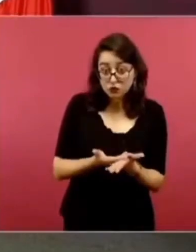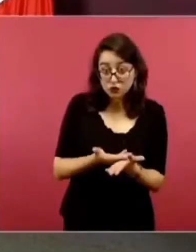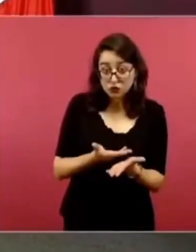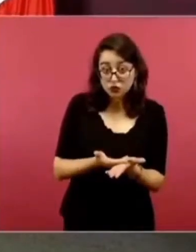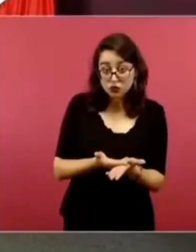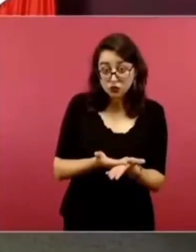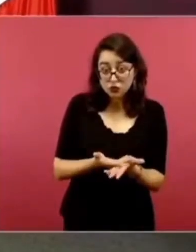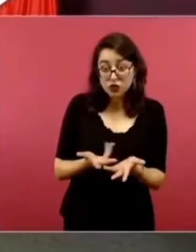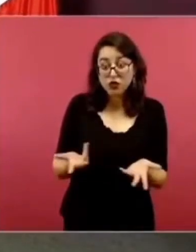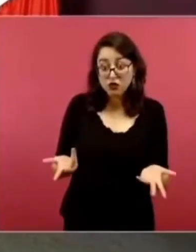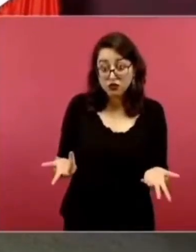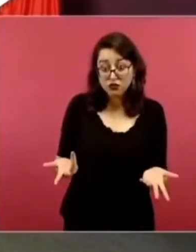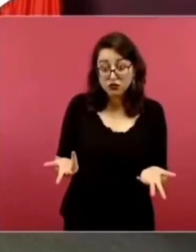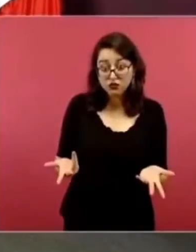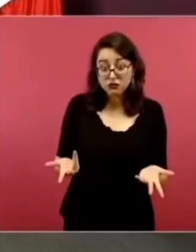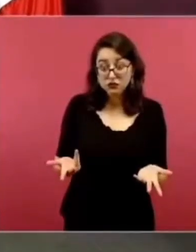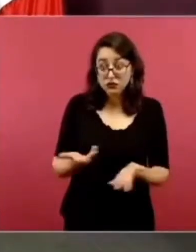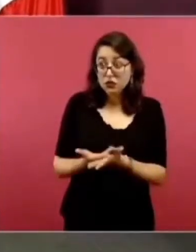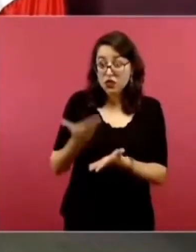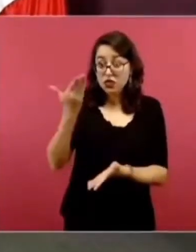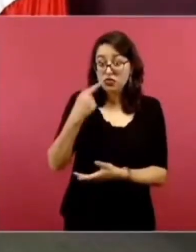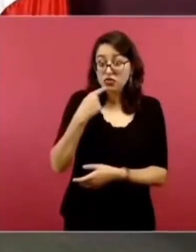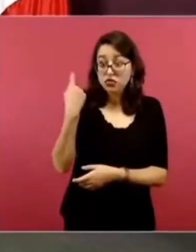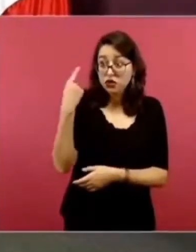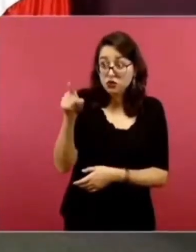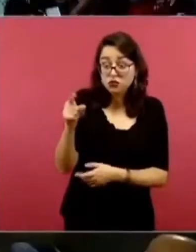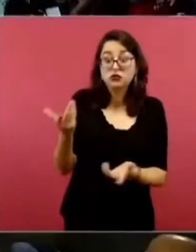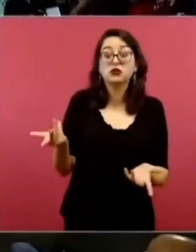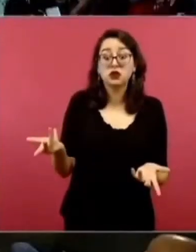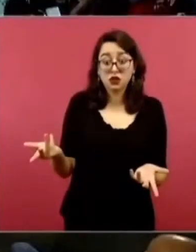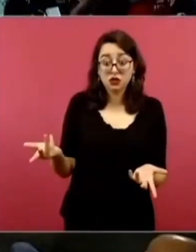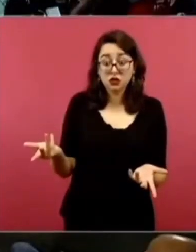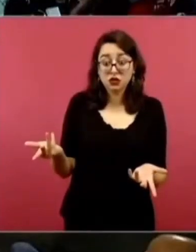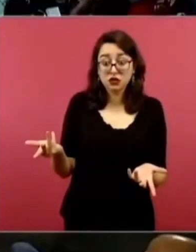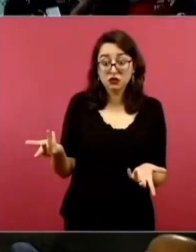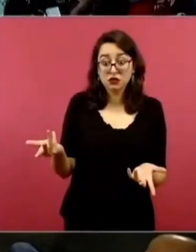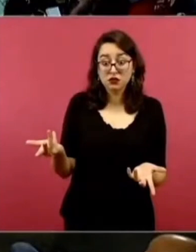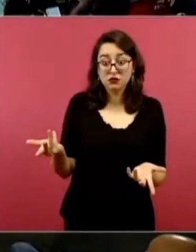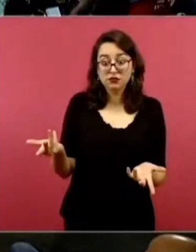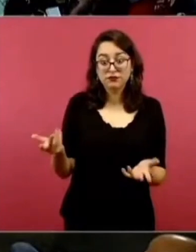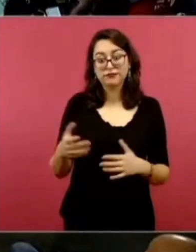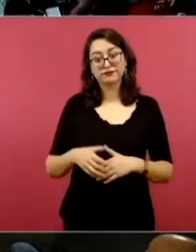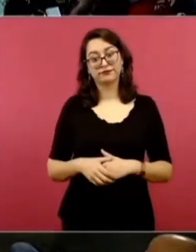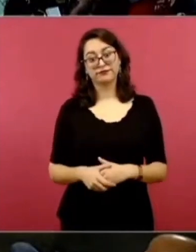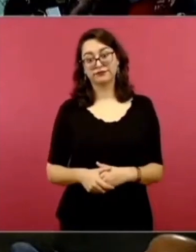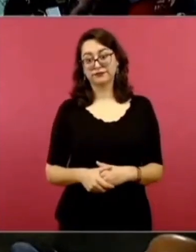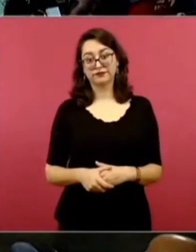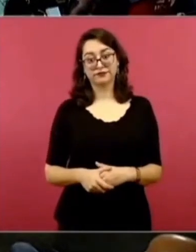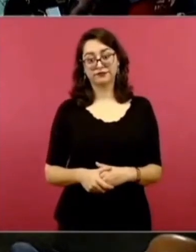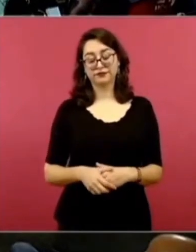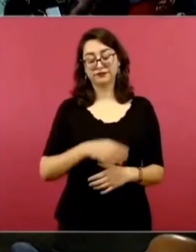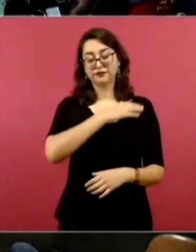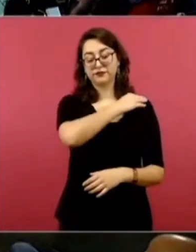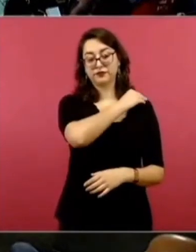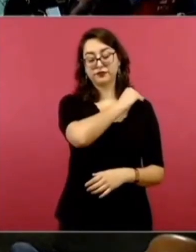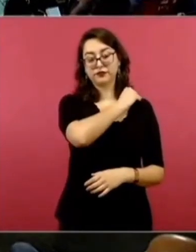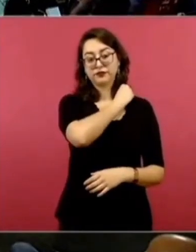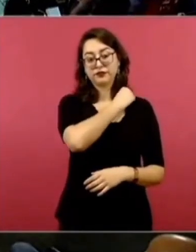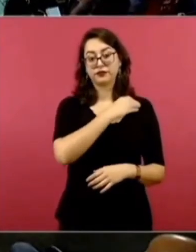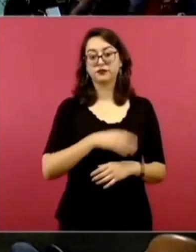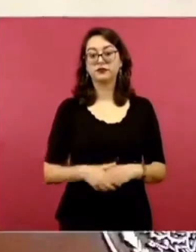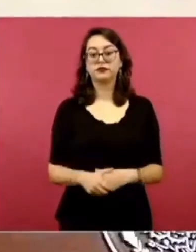Pero si fuese así, ya estarían en la cárcel. De esto no tiene información usted. No, no.